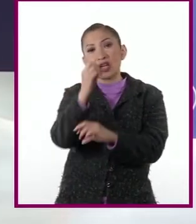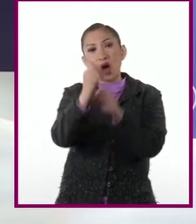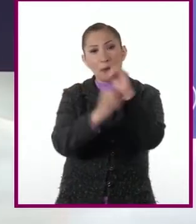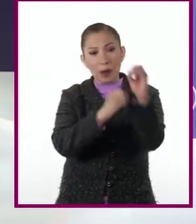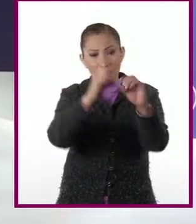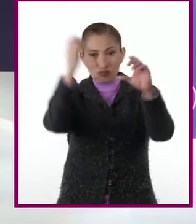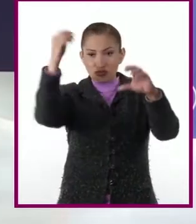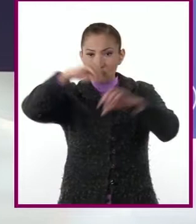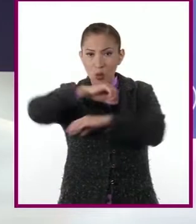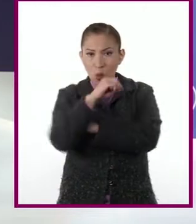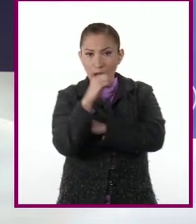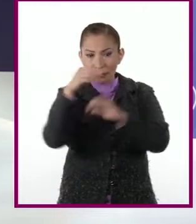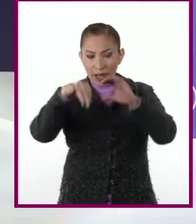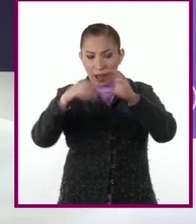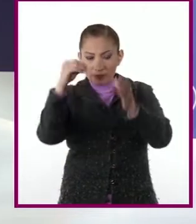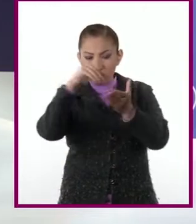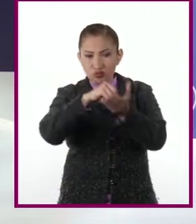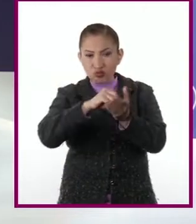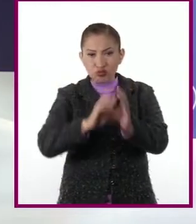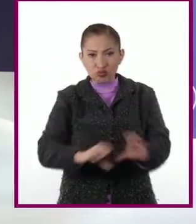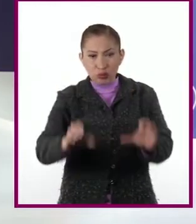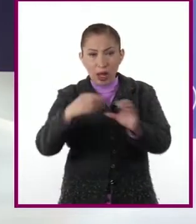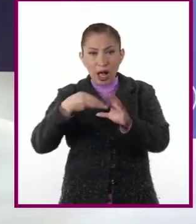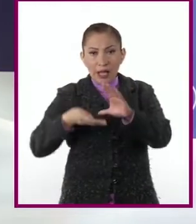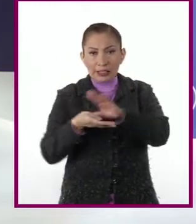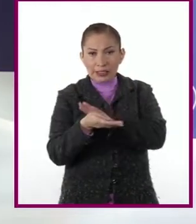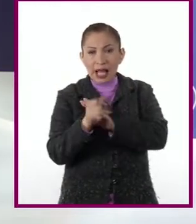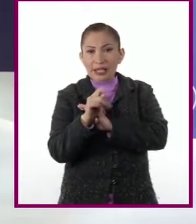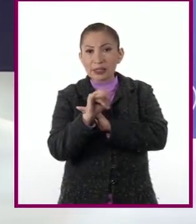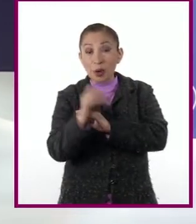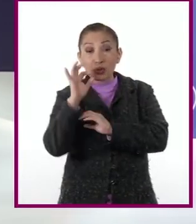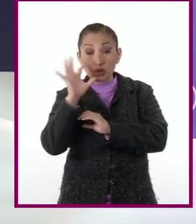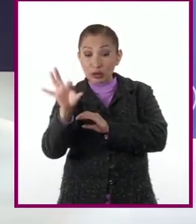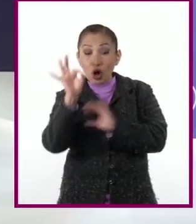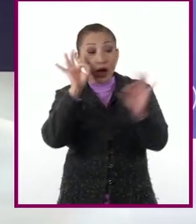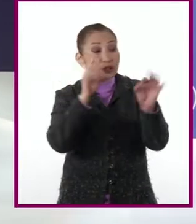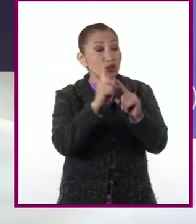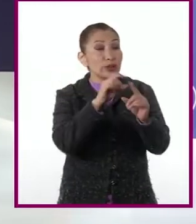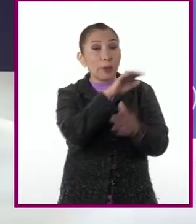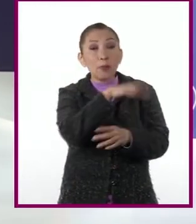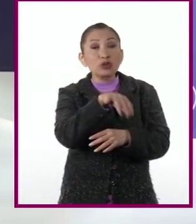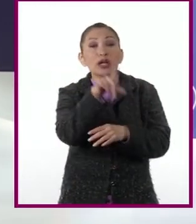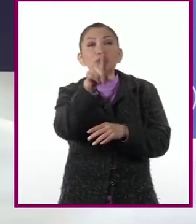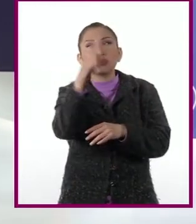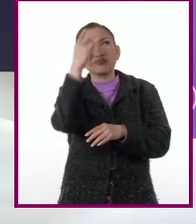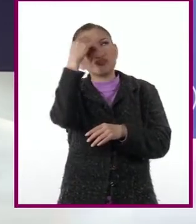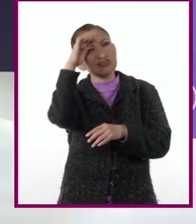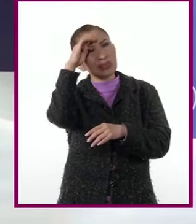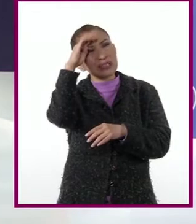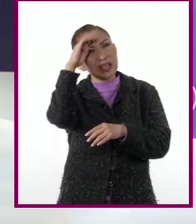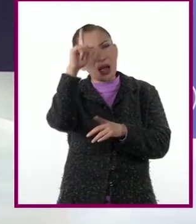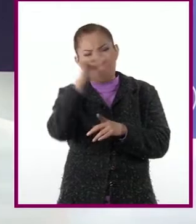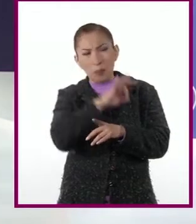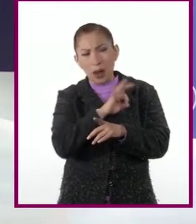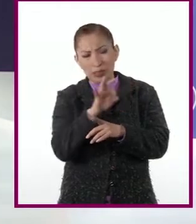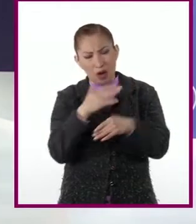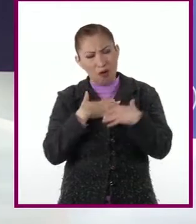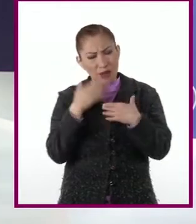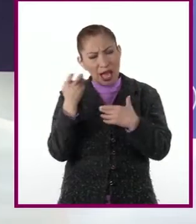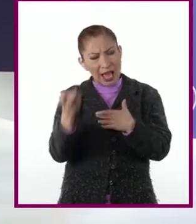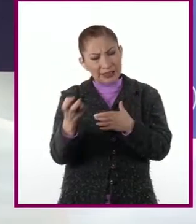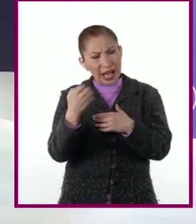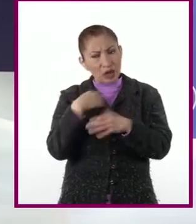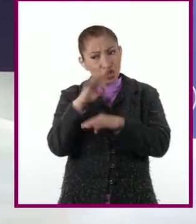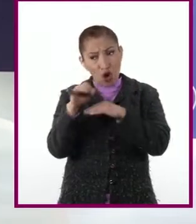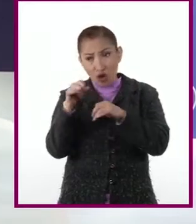digitalizadas. Es importante que al elegir sus fuentes de información, ustedes se pregunten. ¿Pueden confiar en todas